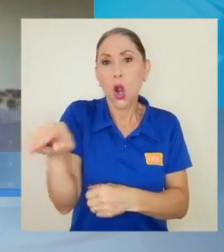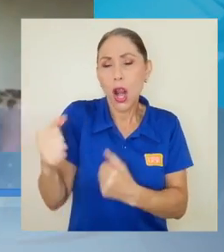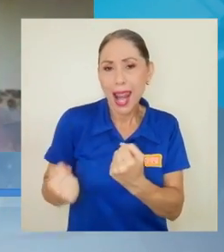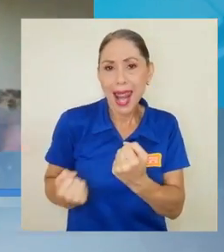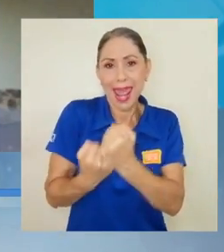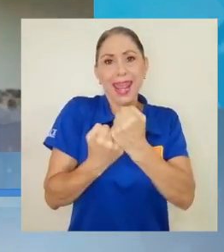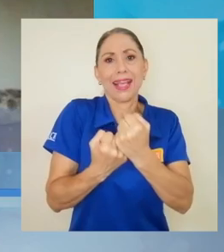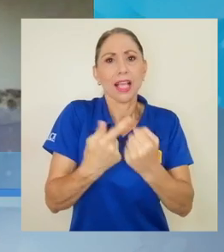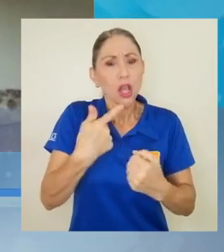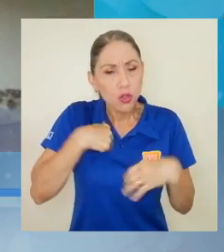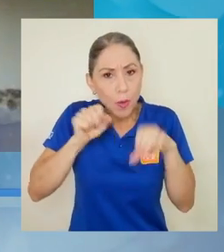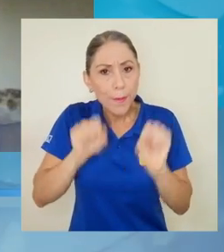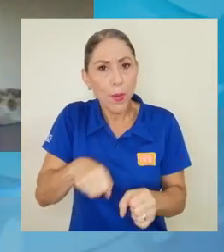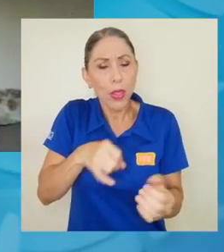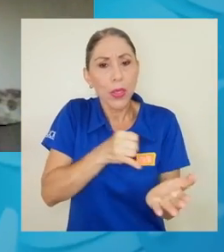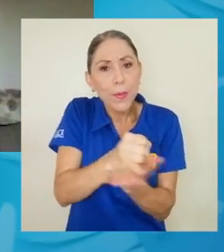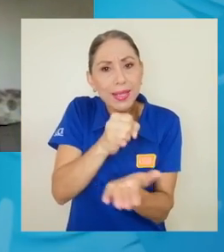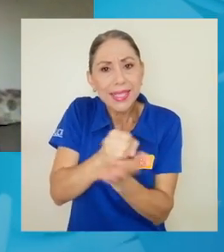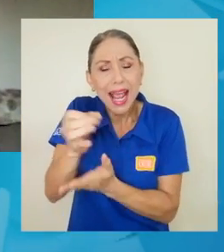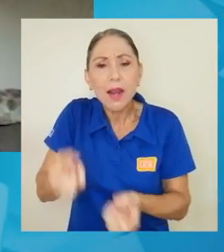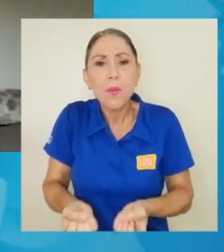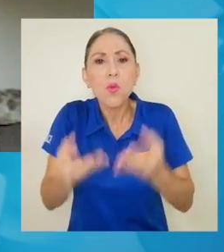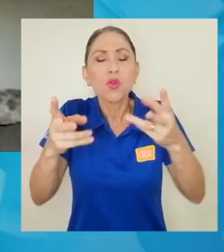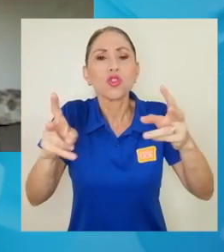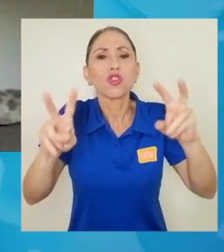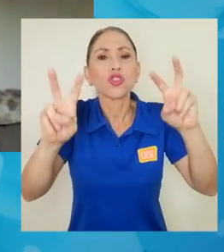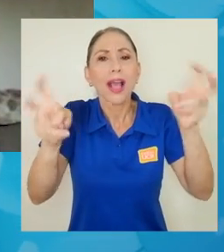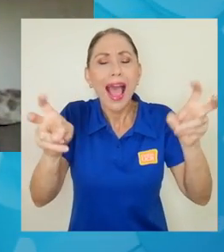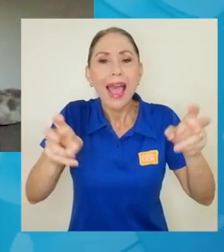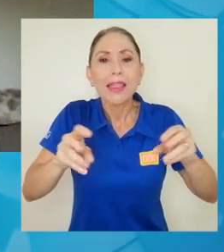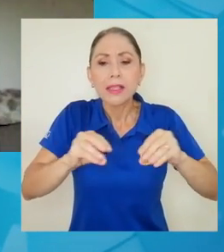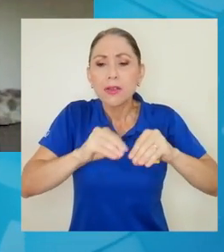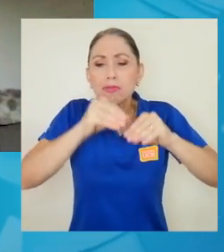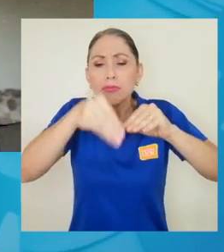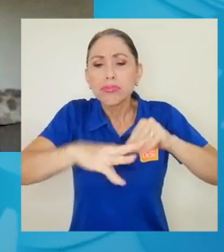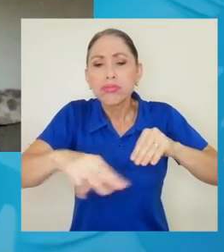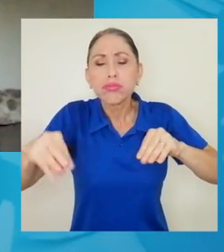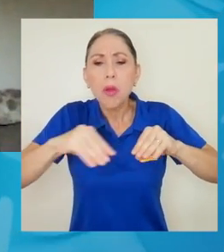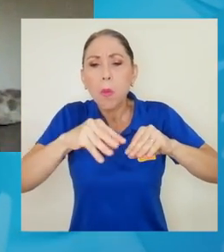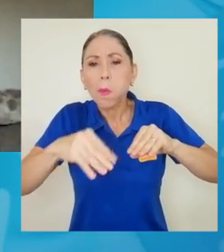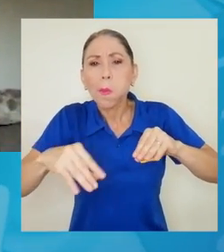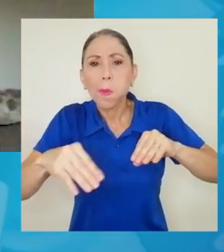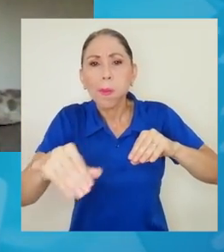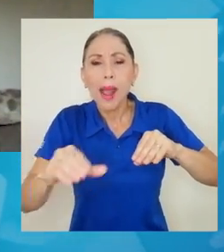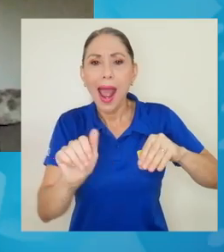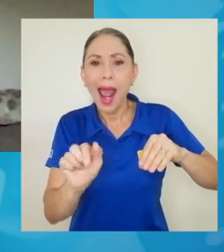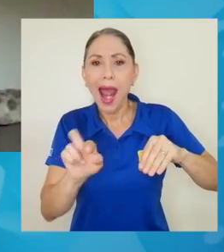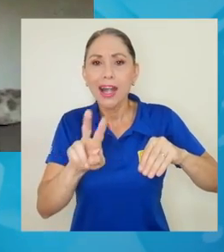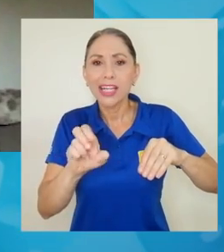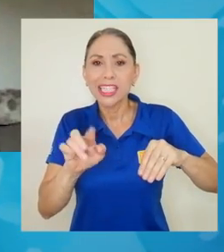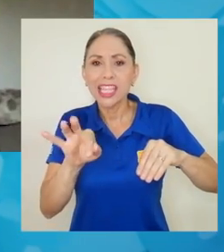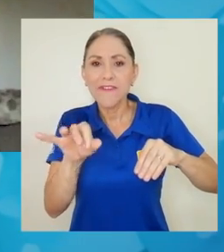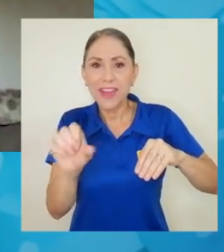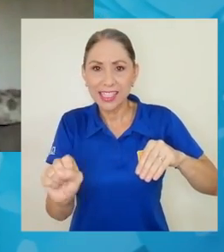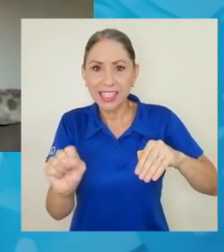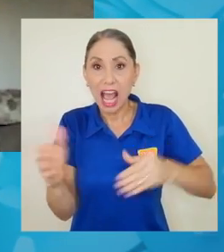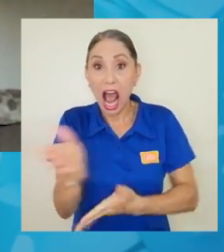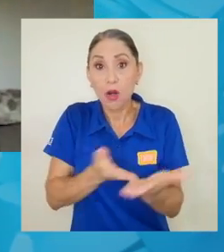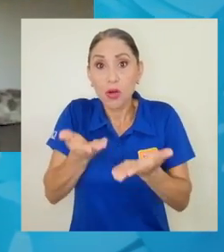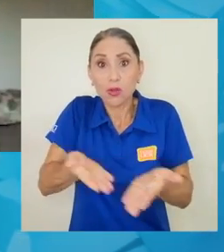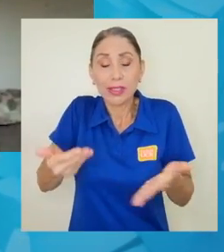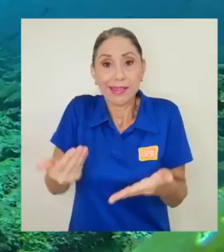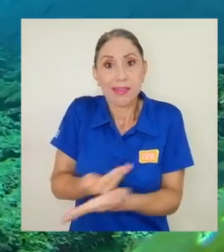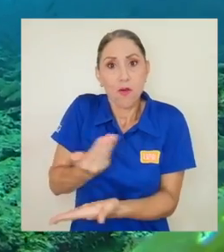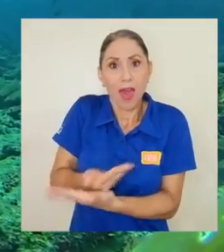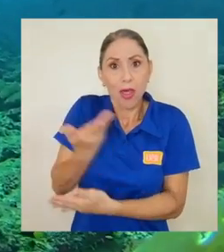investigar muchos campos en términos de arrecifes, algunos aspectos fueron innovadores en ese